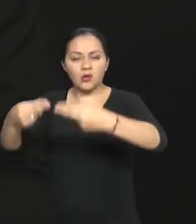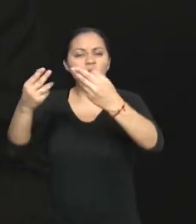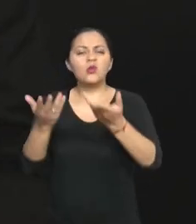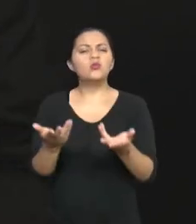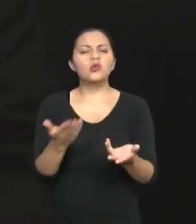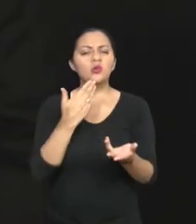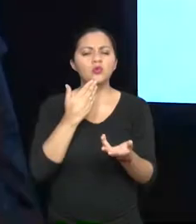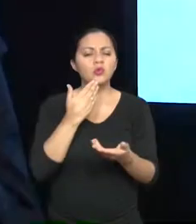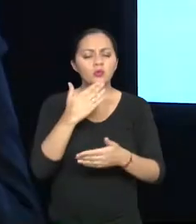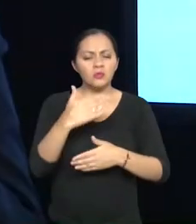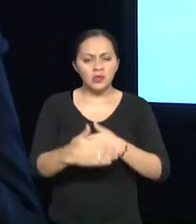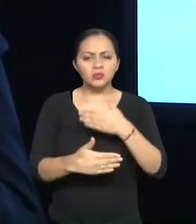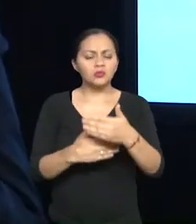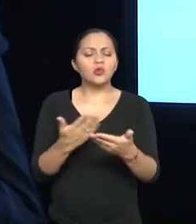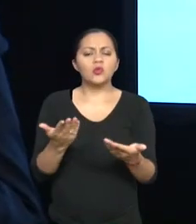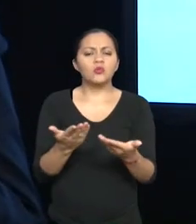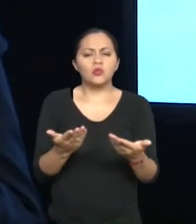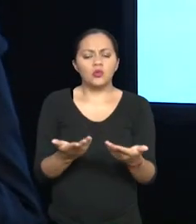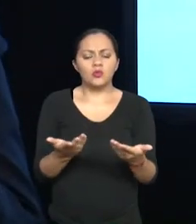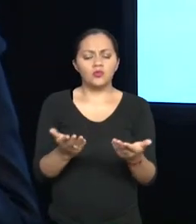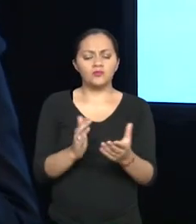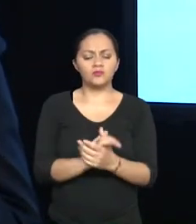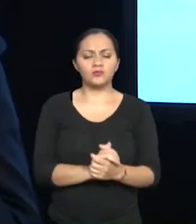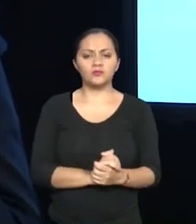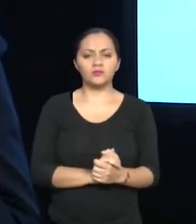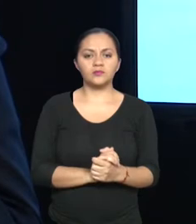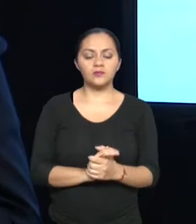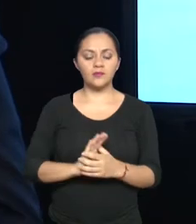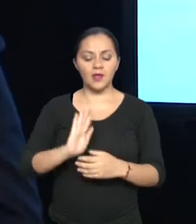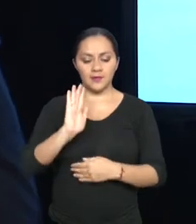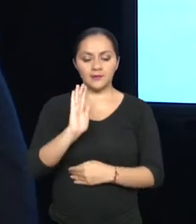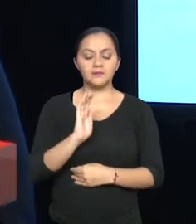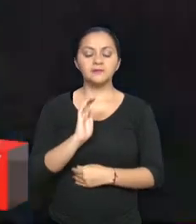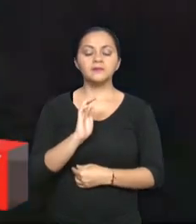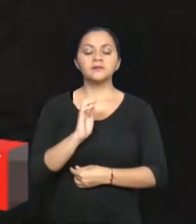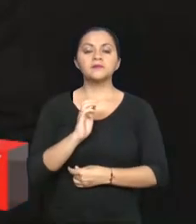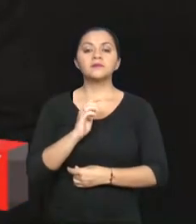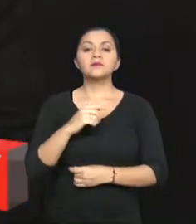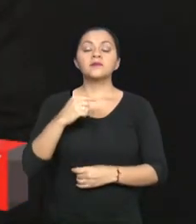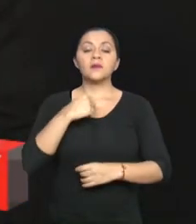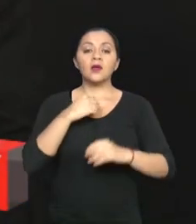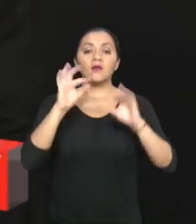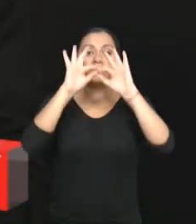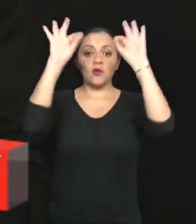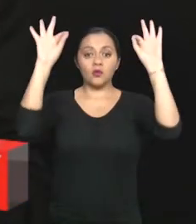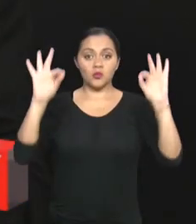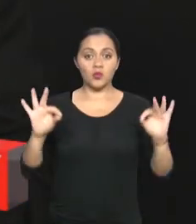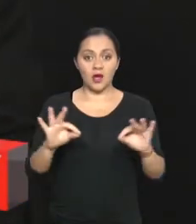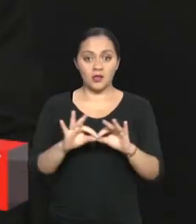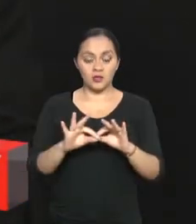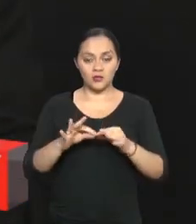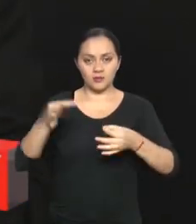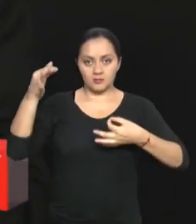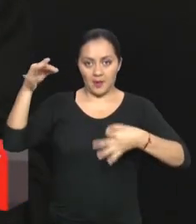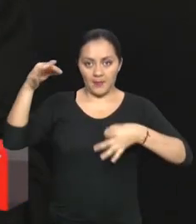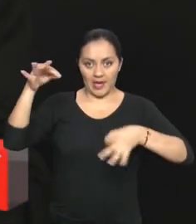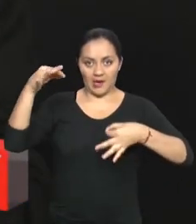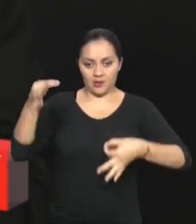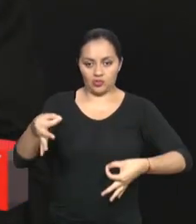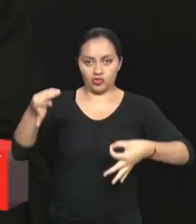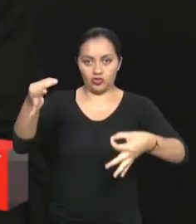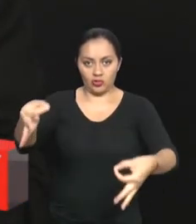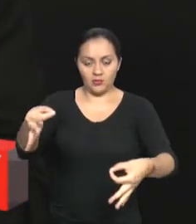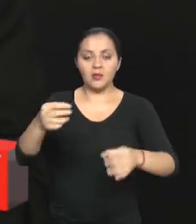de atención efectiva del SENAE para hacer el procedimiento? Correcto. La presentación de este formulario es física. Esta petición,